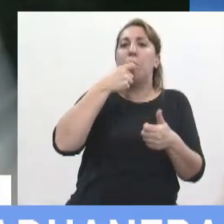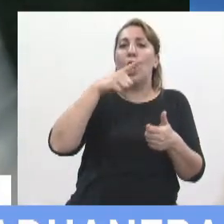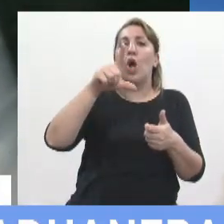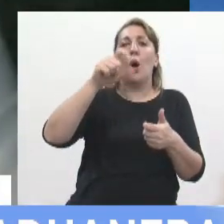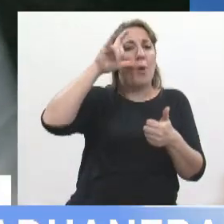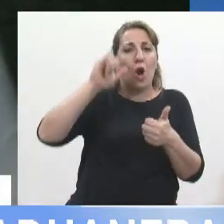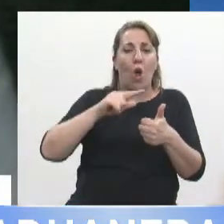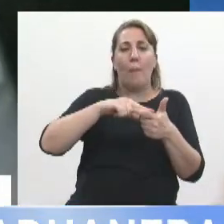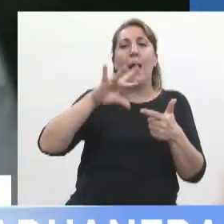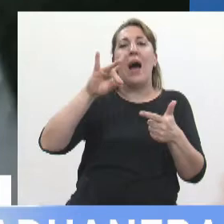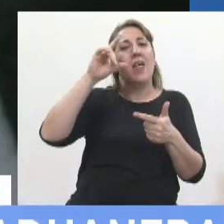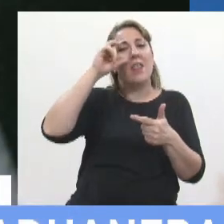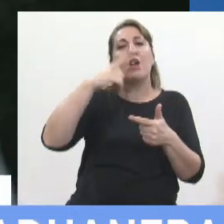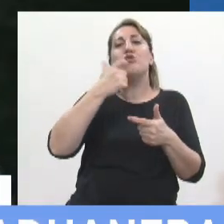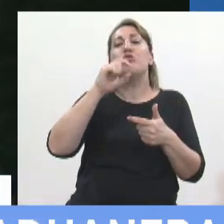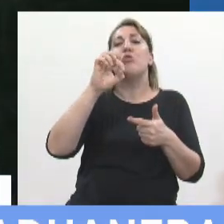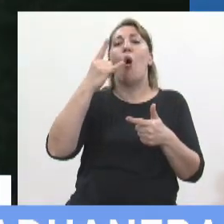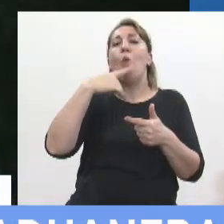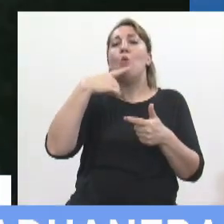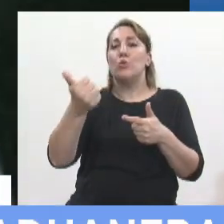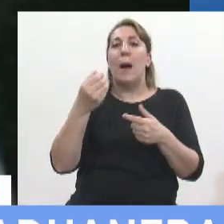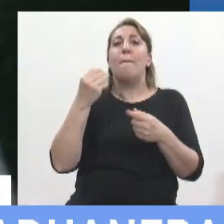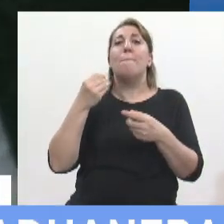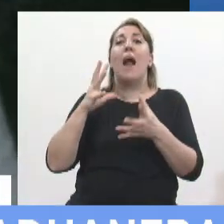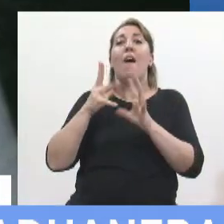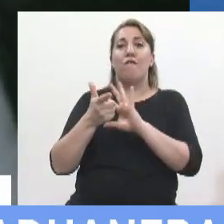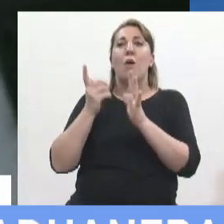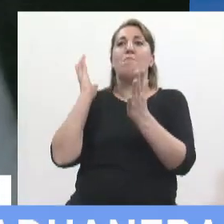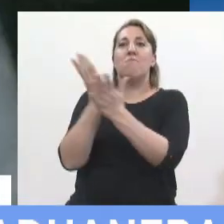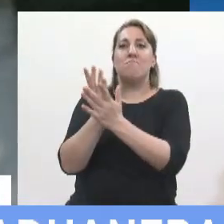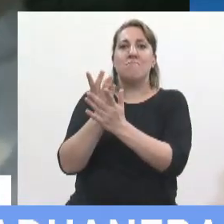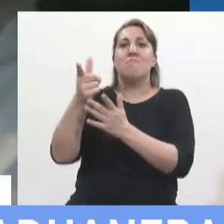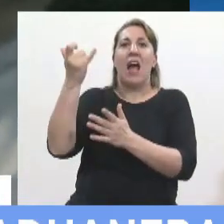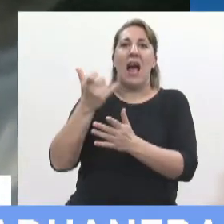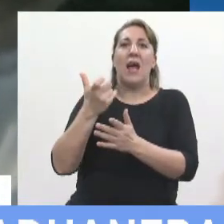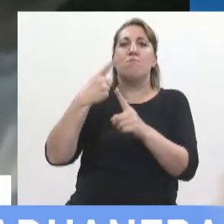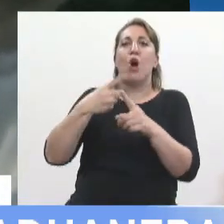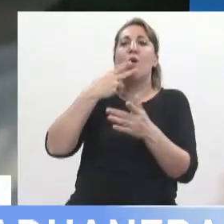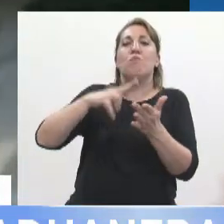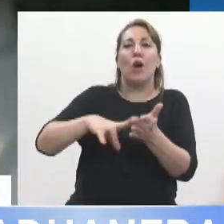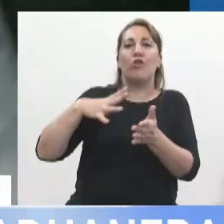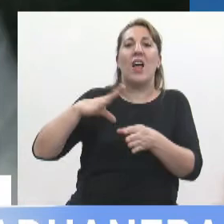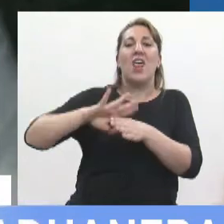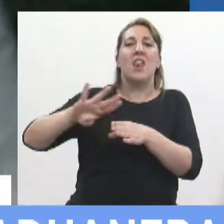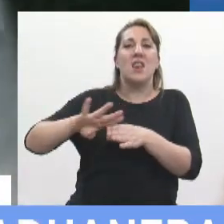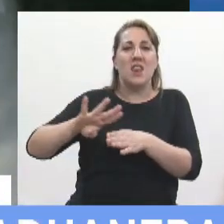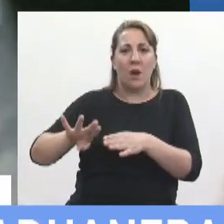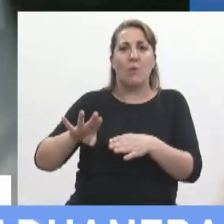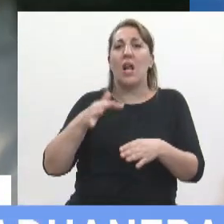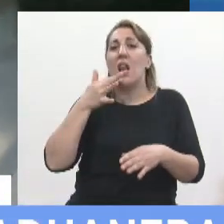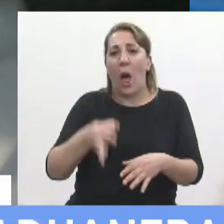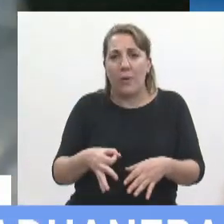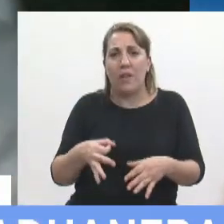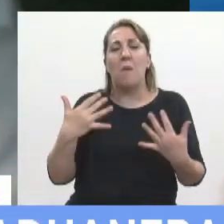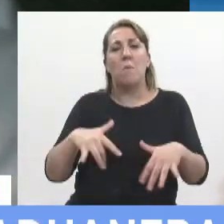Sousa para liquidar en cómoda cuota la persecución penal que pesa sobre sus cabezas de verdad y es muy